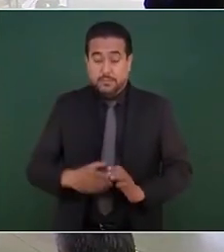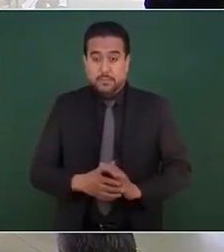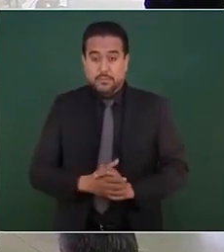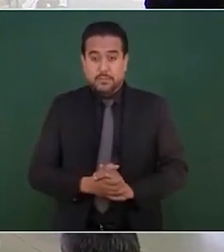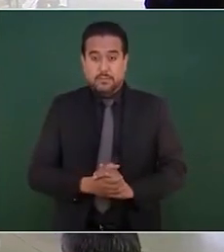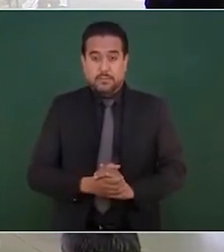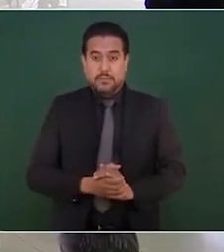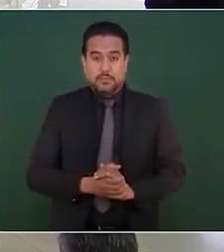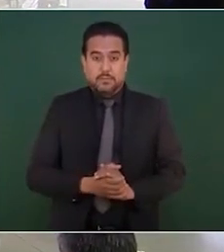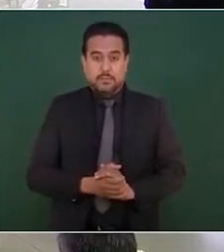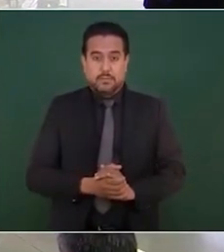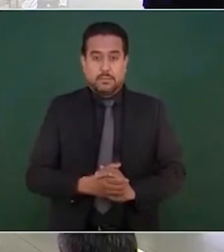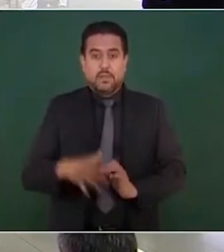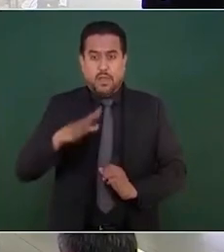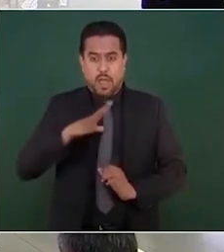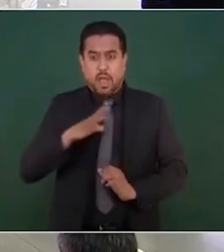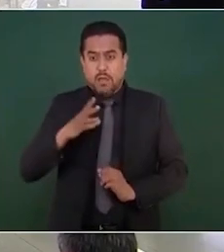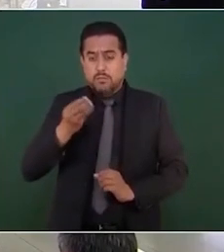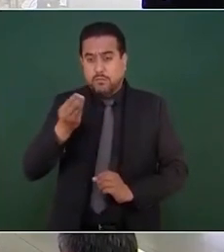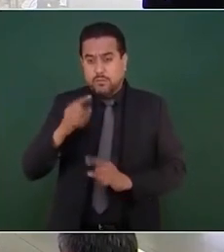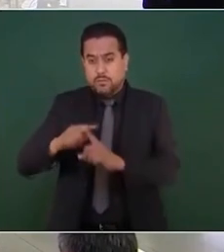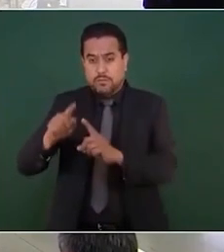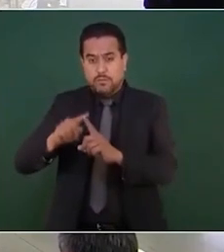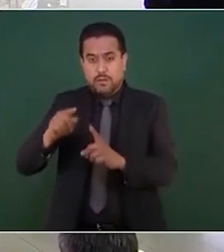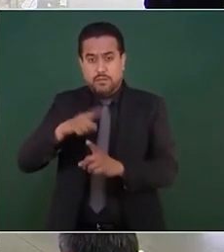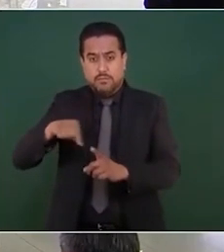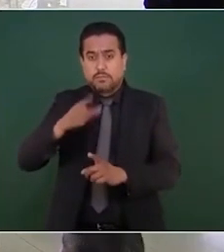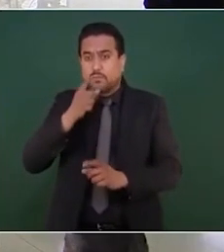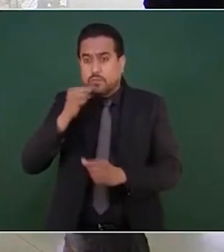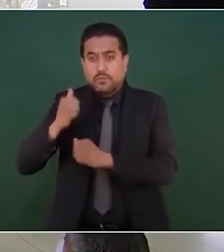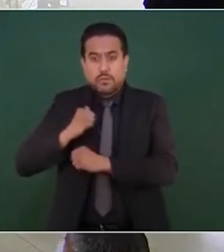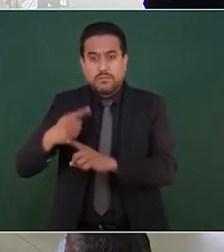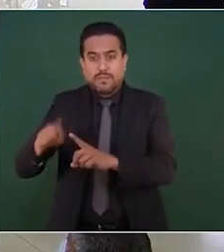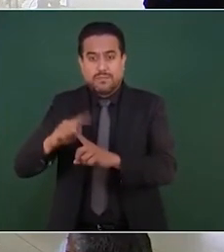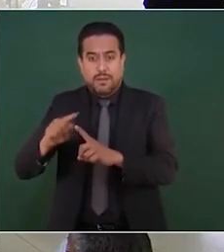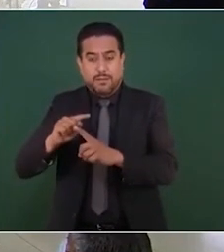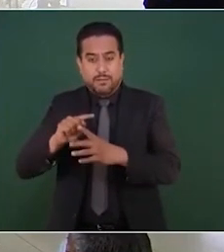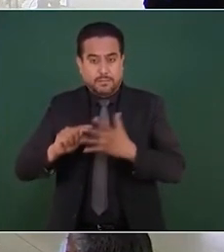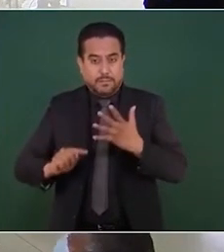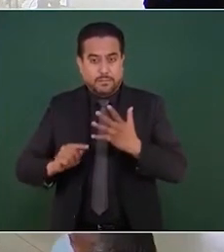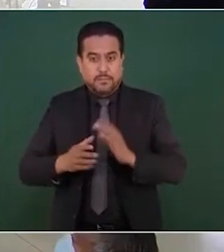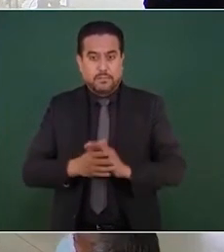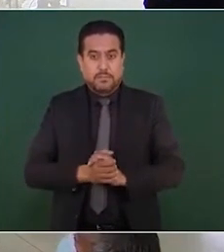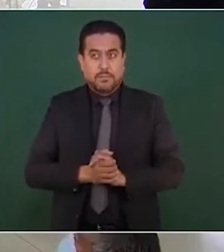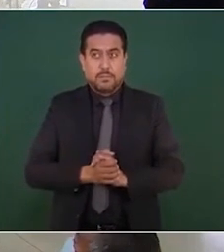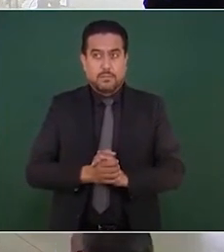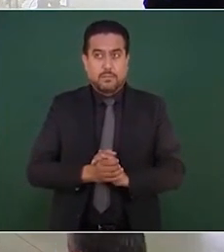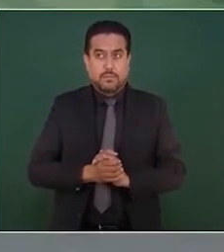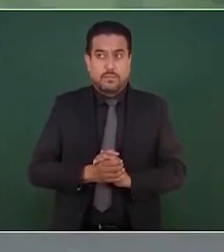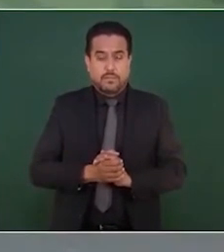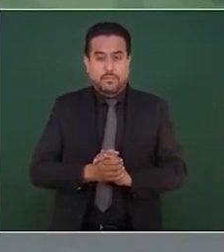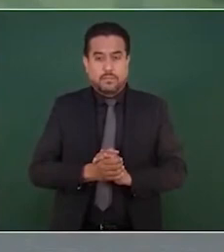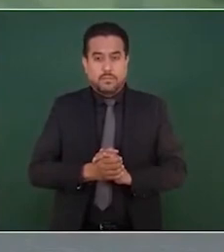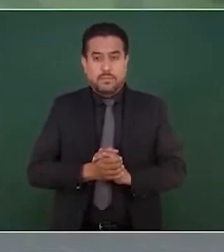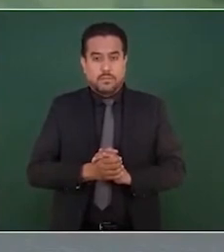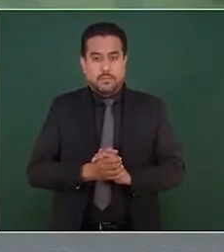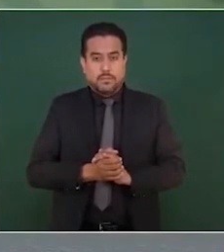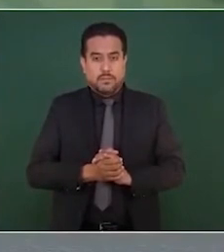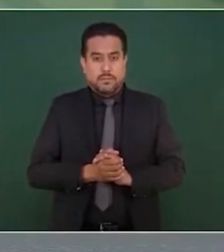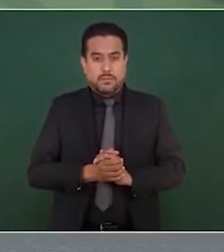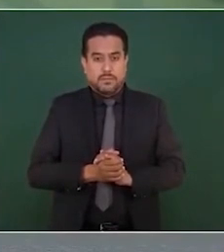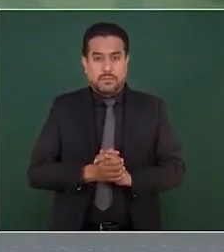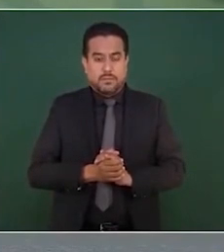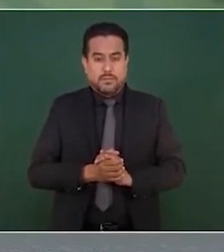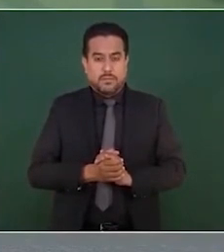elementos me gustaría hasta poder probar de